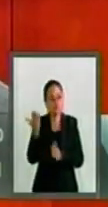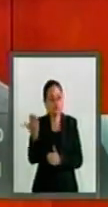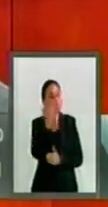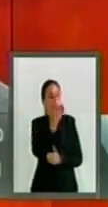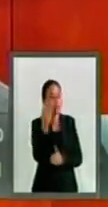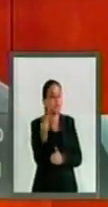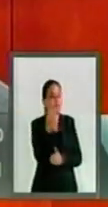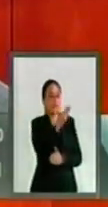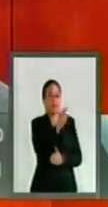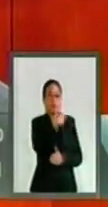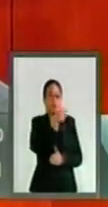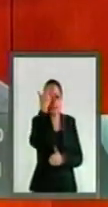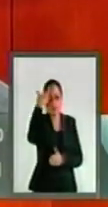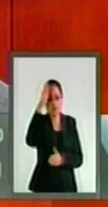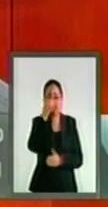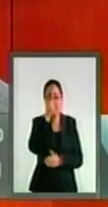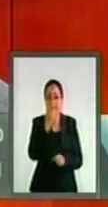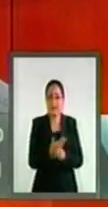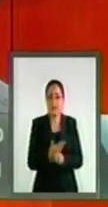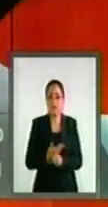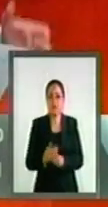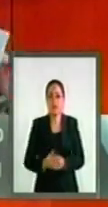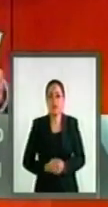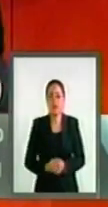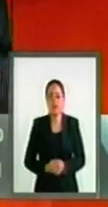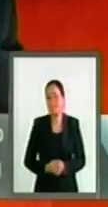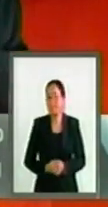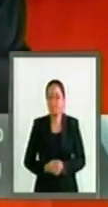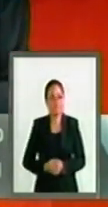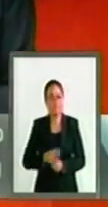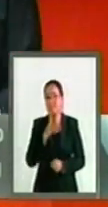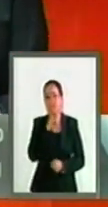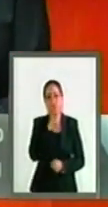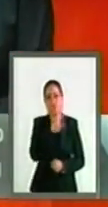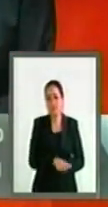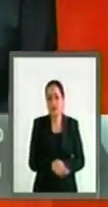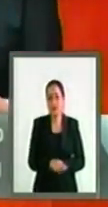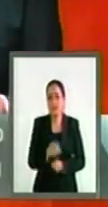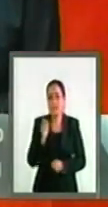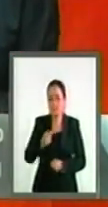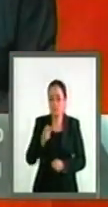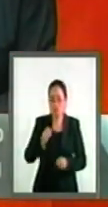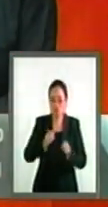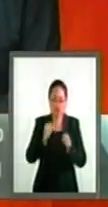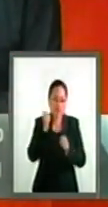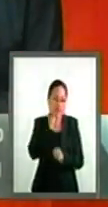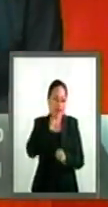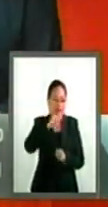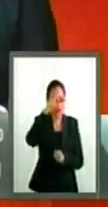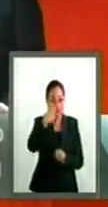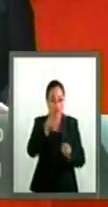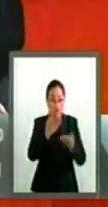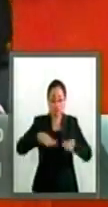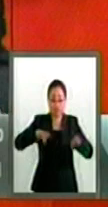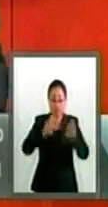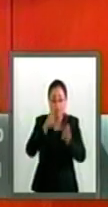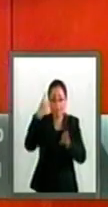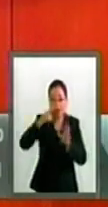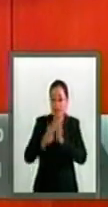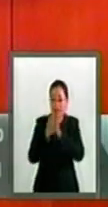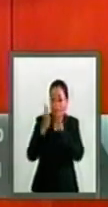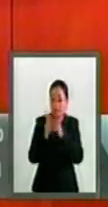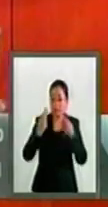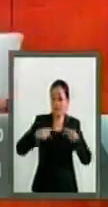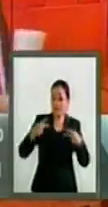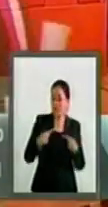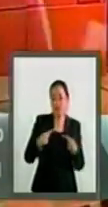secretario. Muy mal que clausuren el Senado de la República a la participación